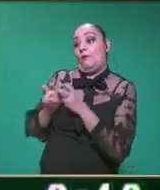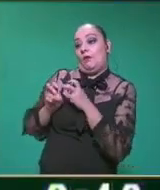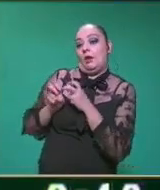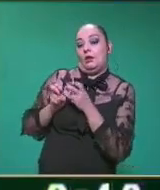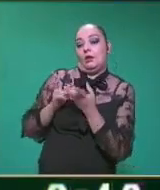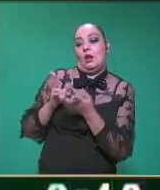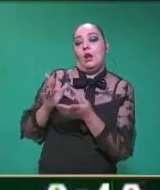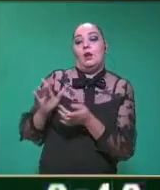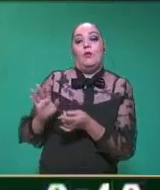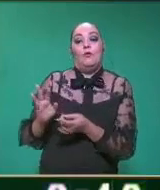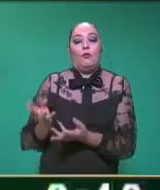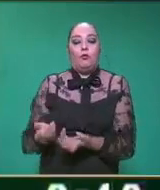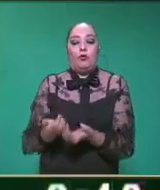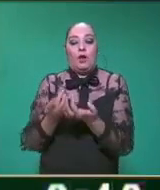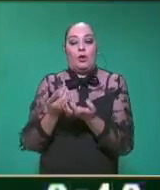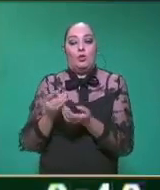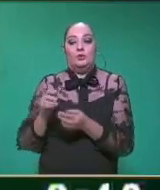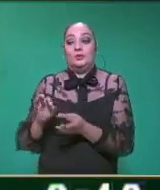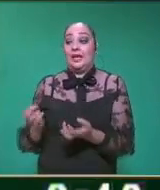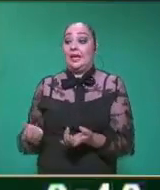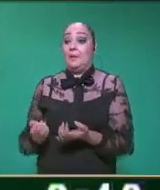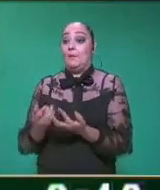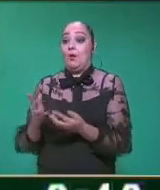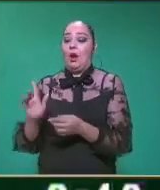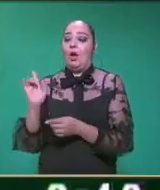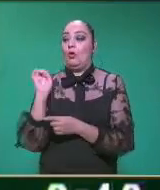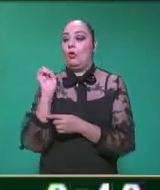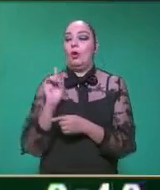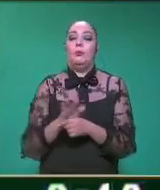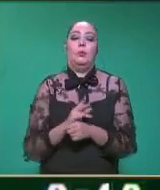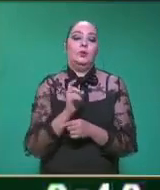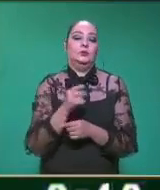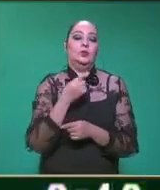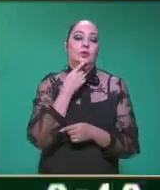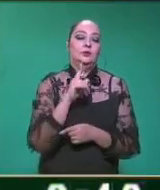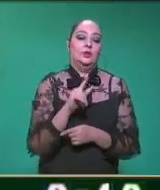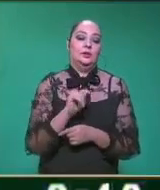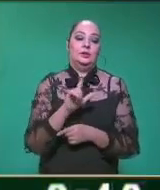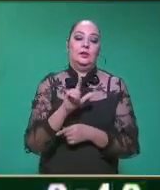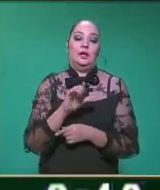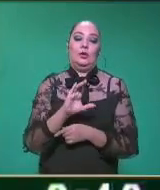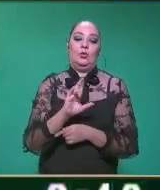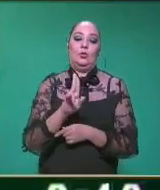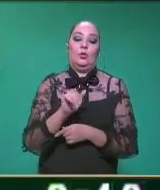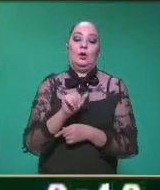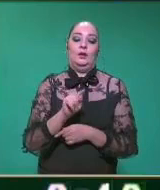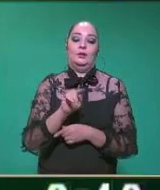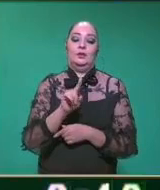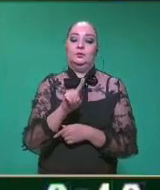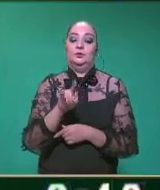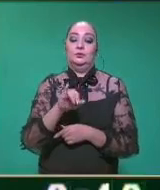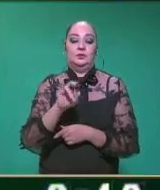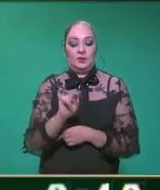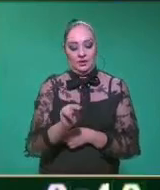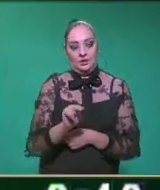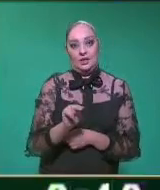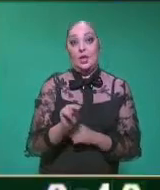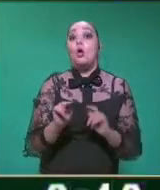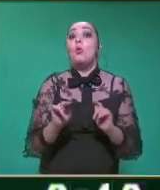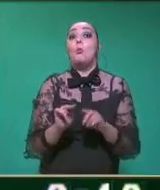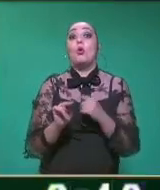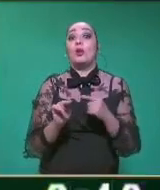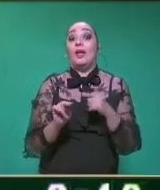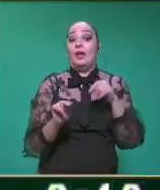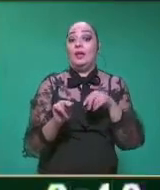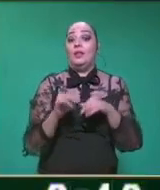su cola. Y por eso, su nombre precisamente viene del náhuatl tlacuatzín, que significa el pequeño que come fuego, haciendo referencia a